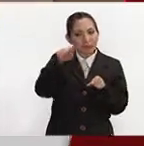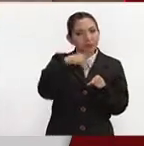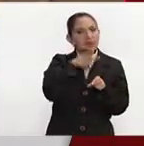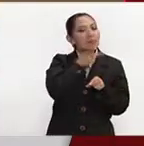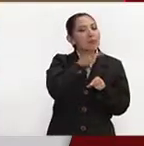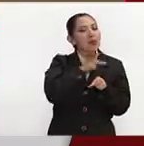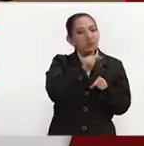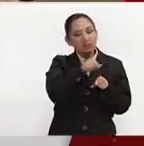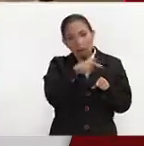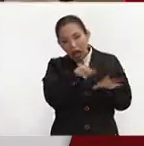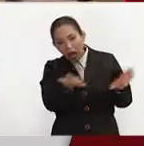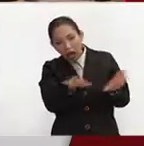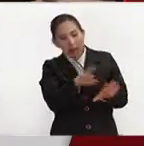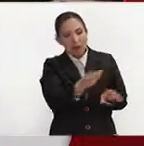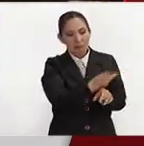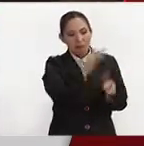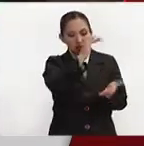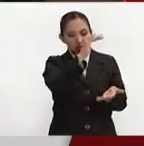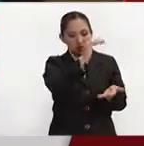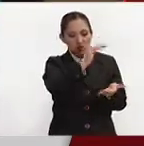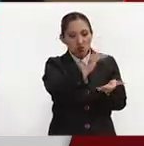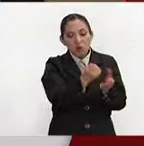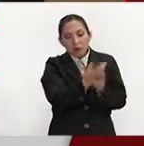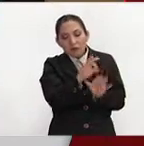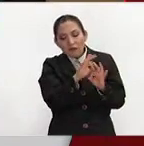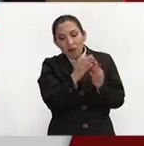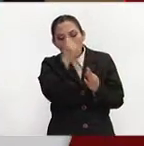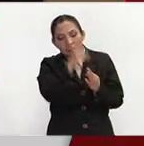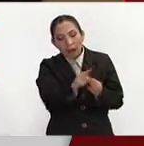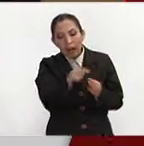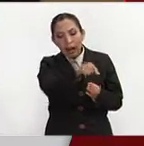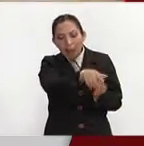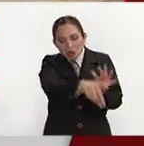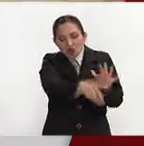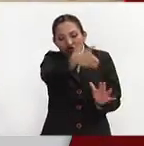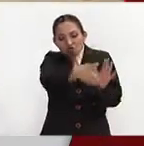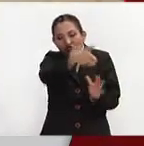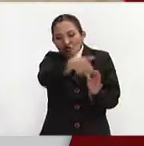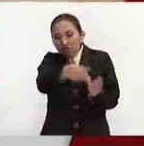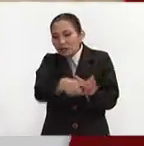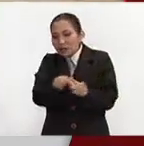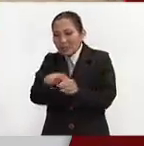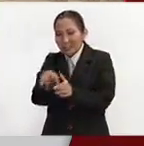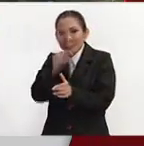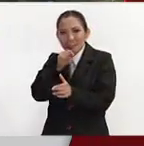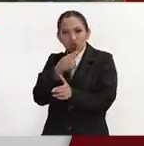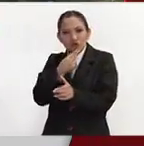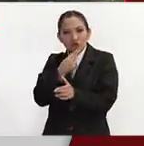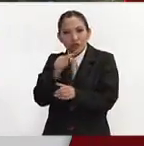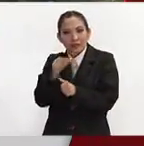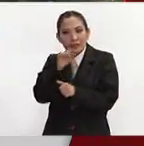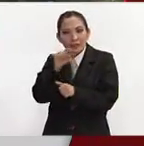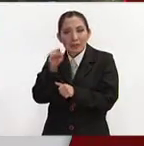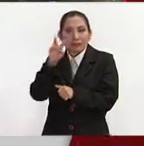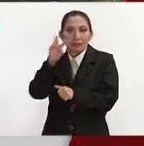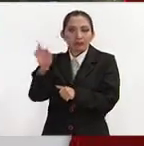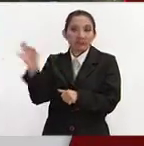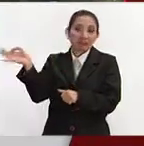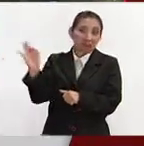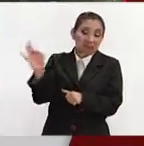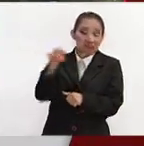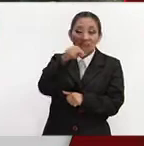petroleros ya maduros, utilizar nuevas técnicas para explotar los hidrocarburos, pero también está enfrentando esta